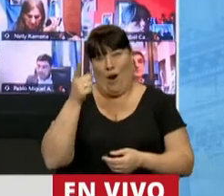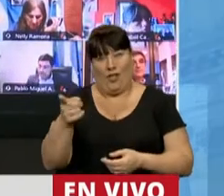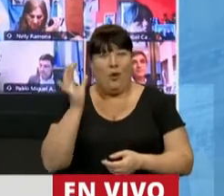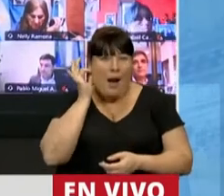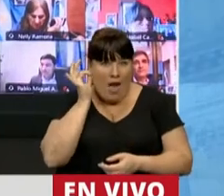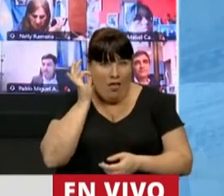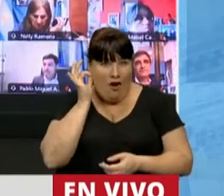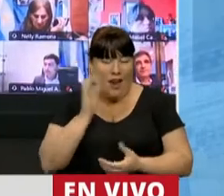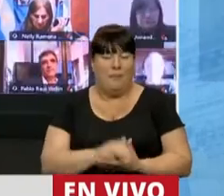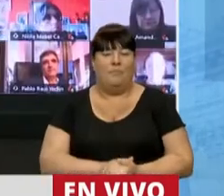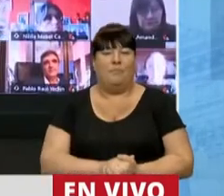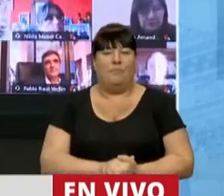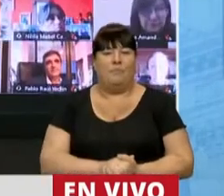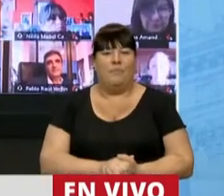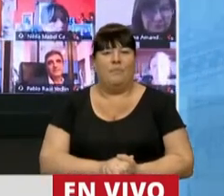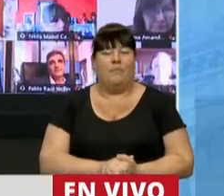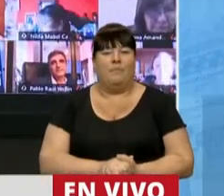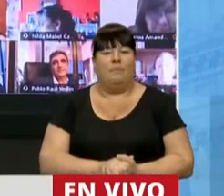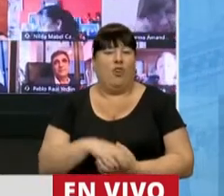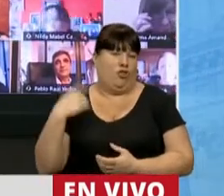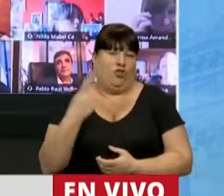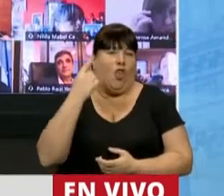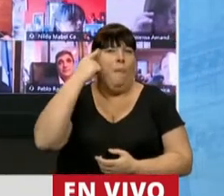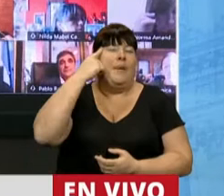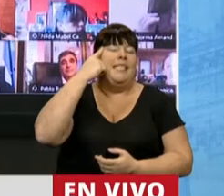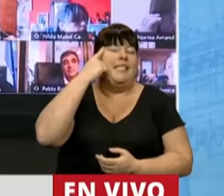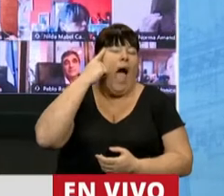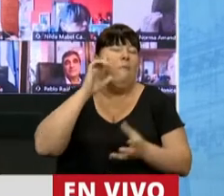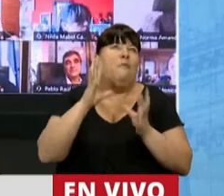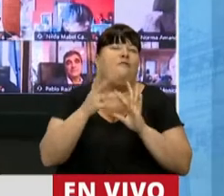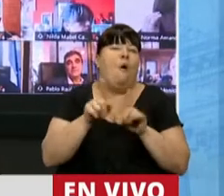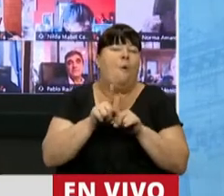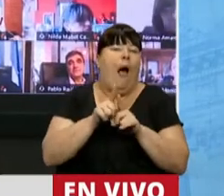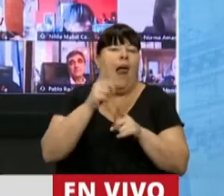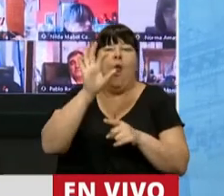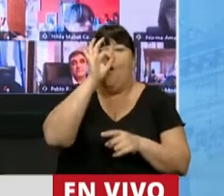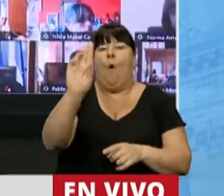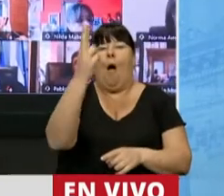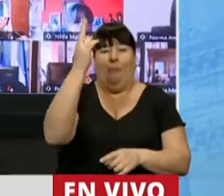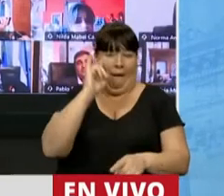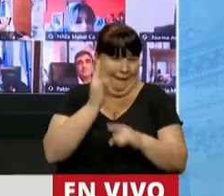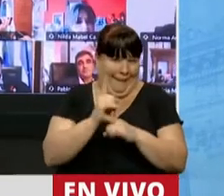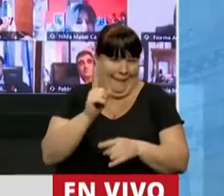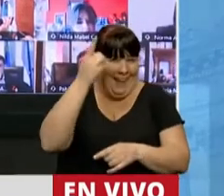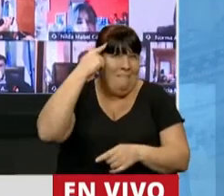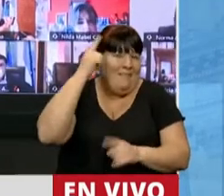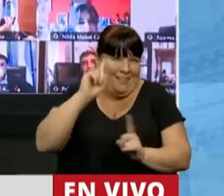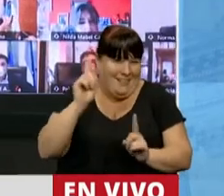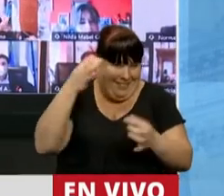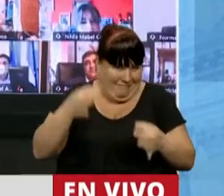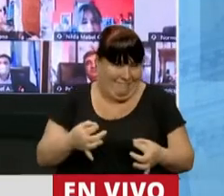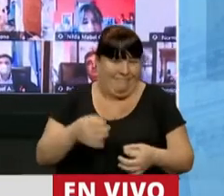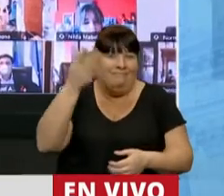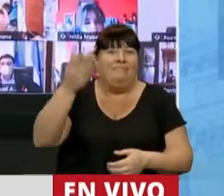de Maradona, al que todos creíamos en cierta forma inmortal. Ese Diego que